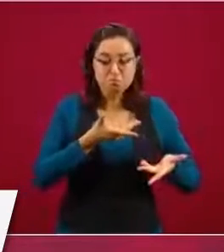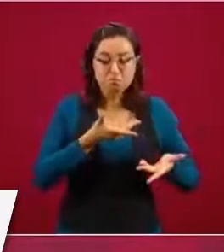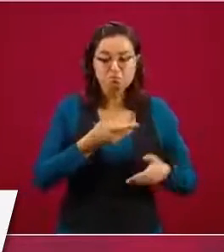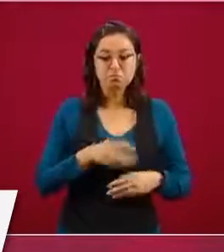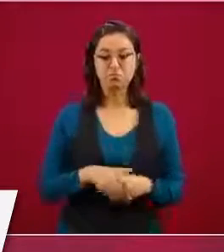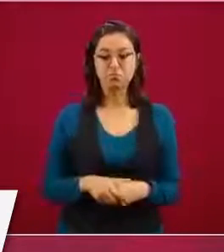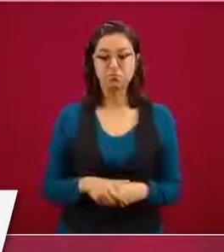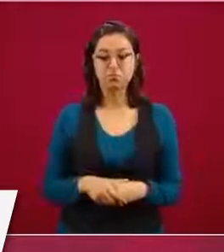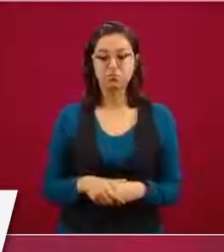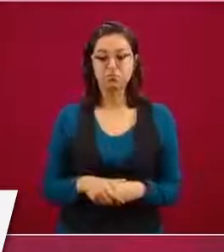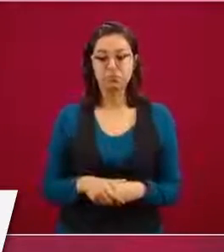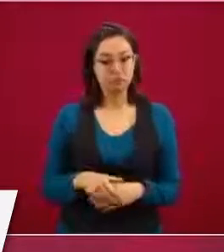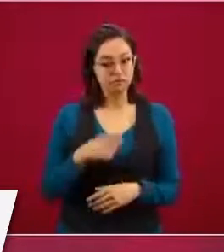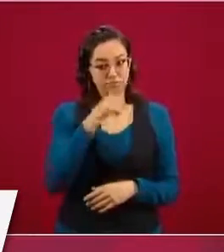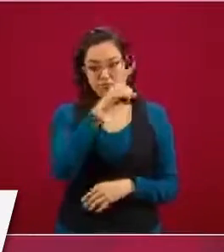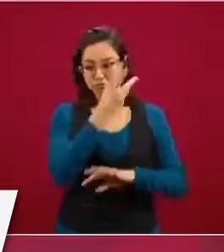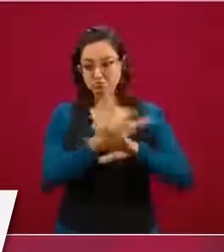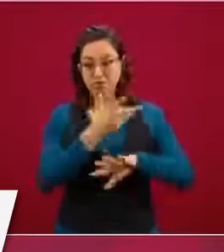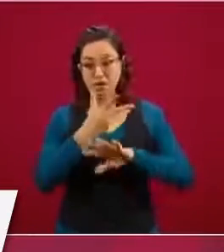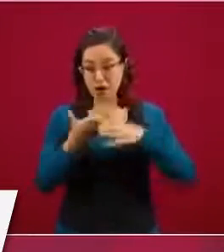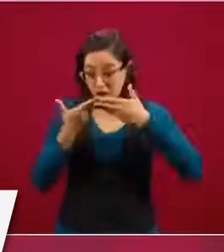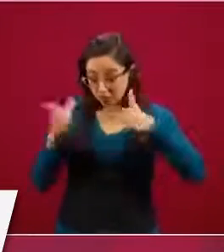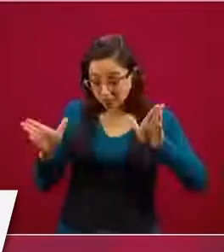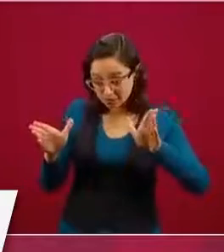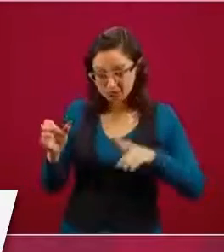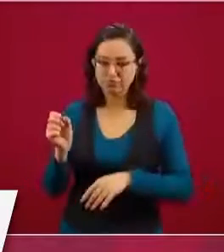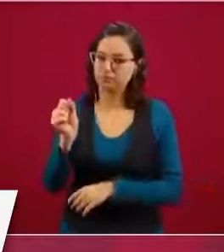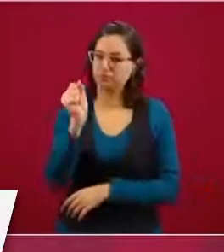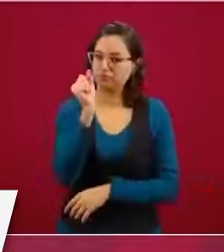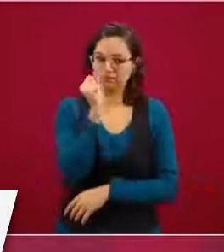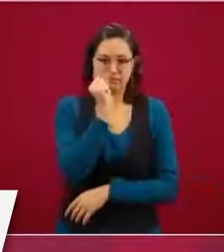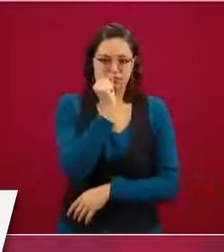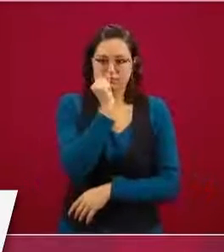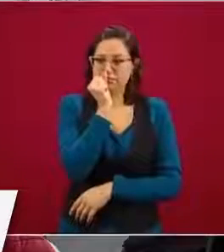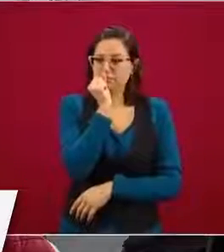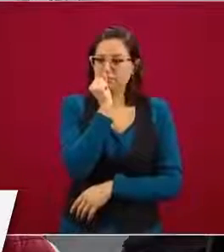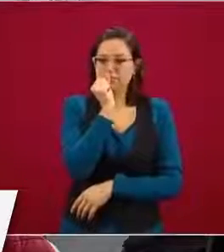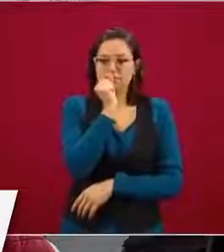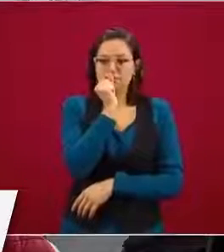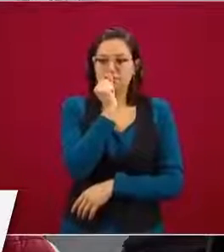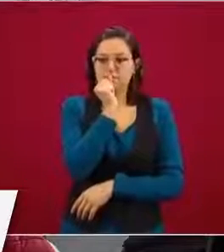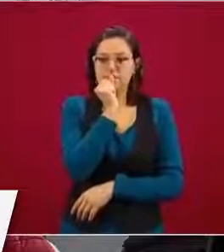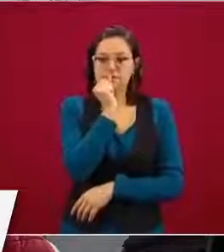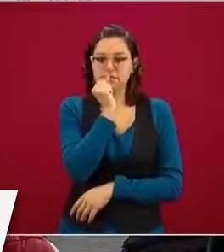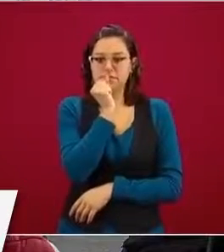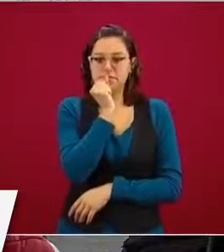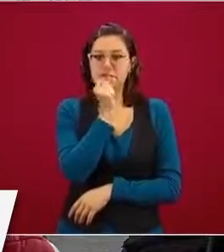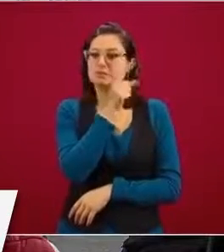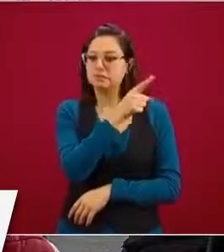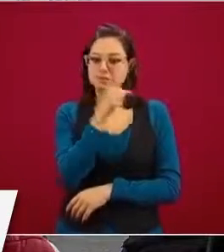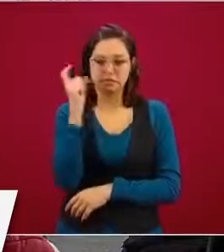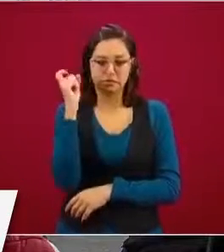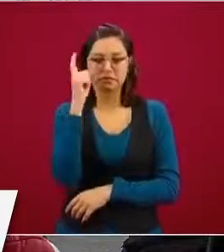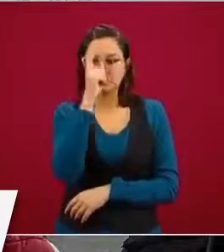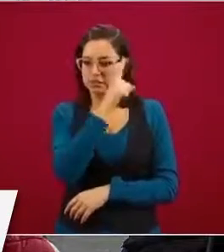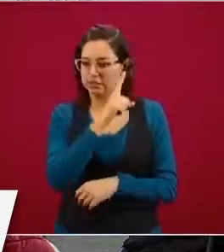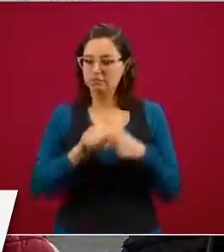Ellos todavía no pueden abrir, tienen dificultad,